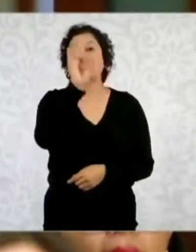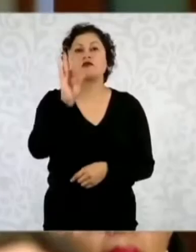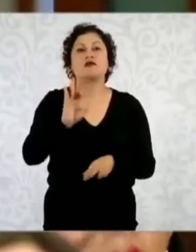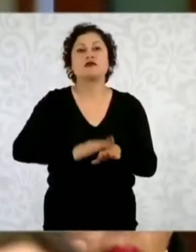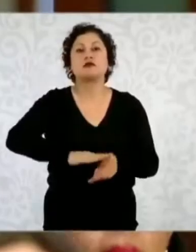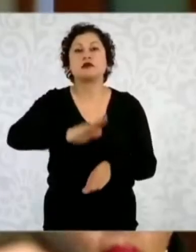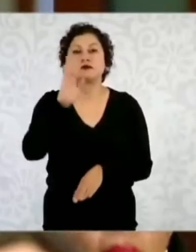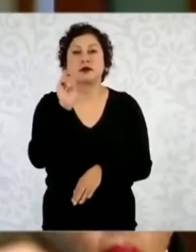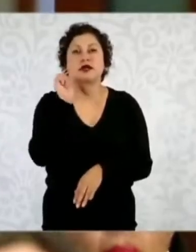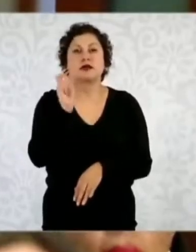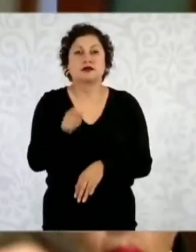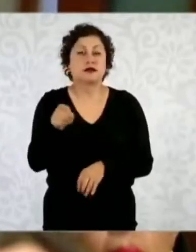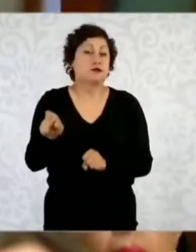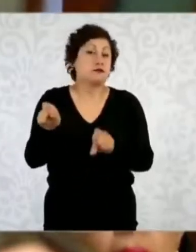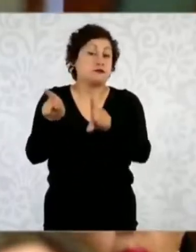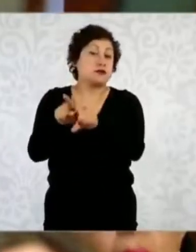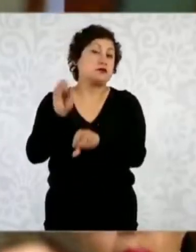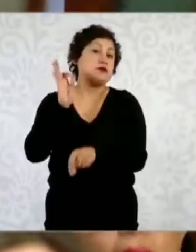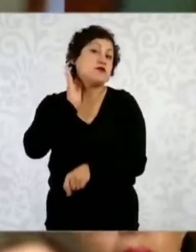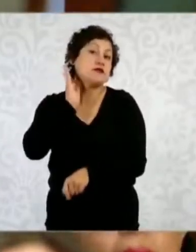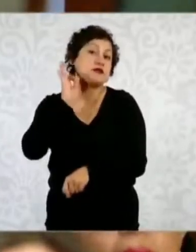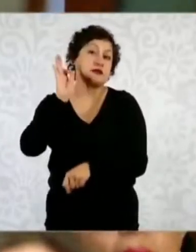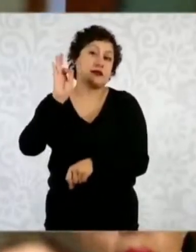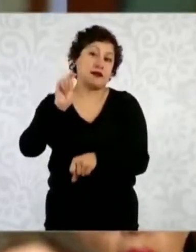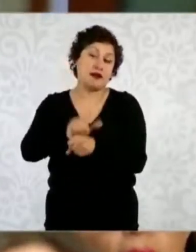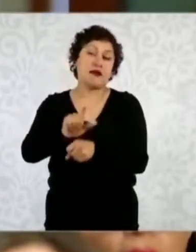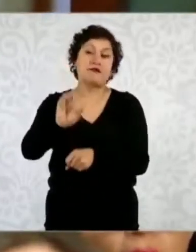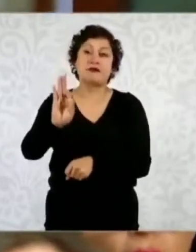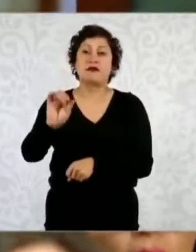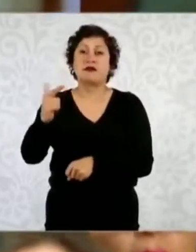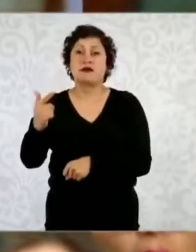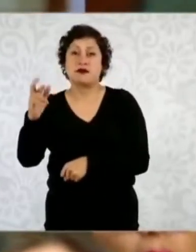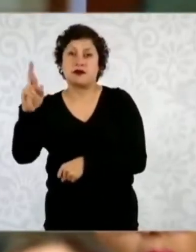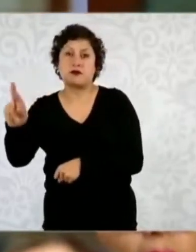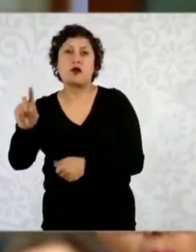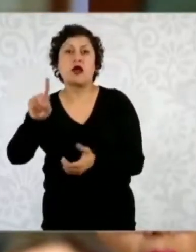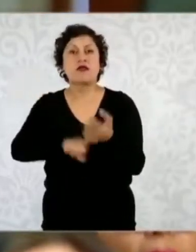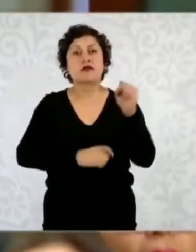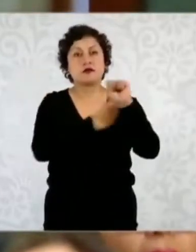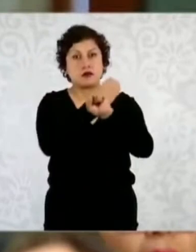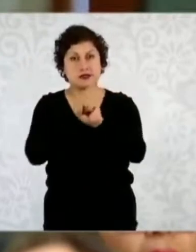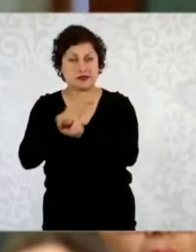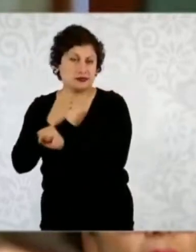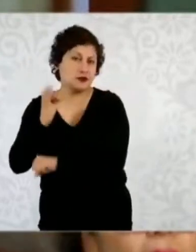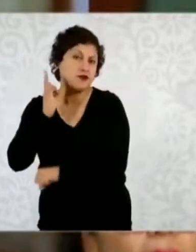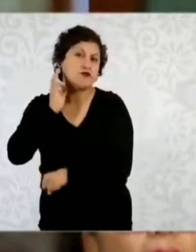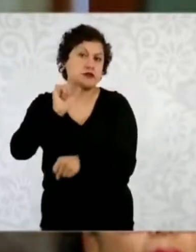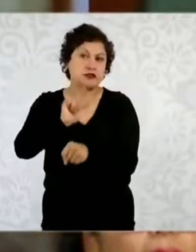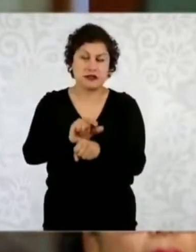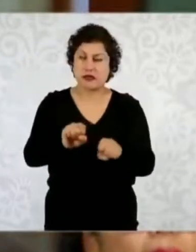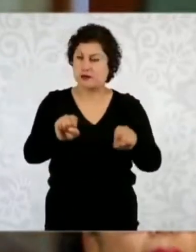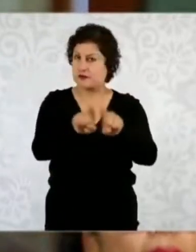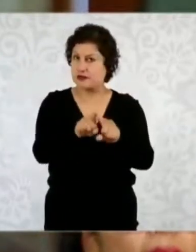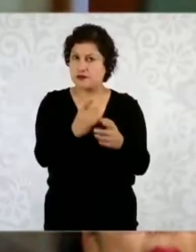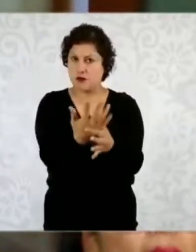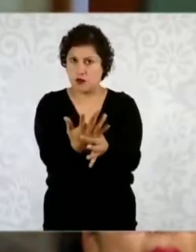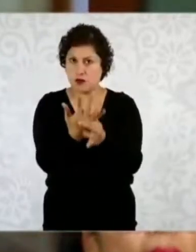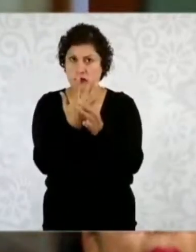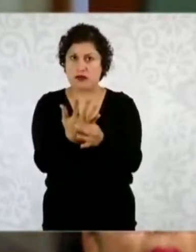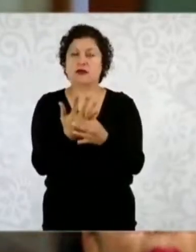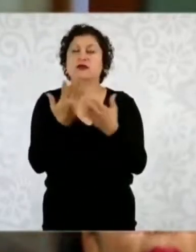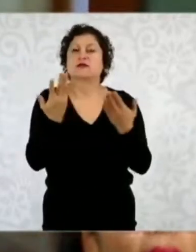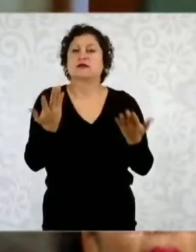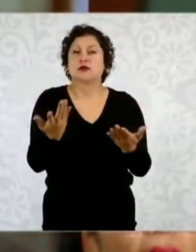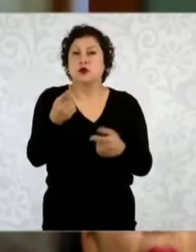datos de la propia Fiscalía General de la República y de las fiscalías locales. ¿Ha pensado, doctora, cómo empujar desde